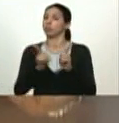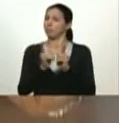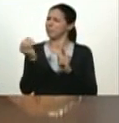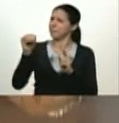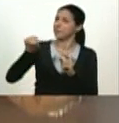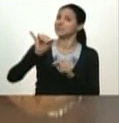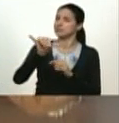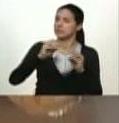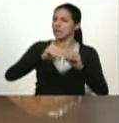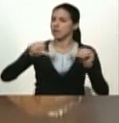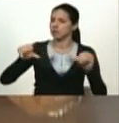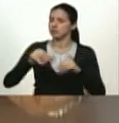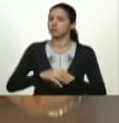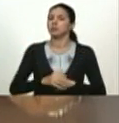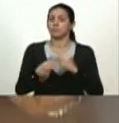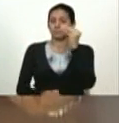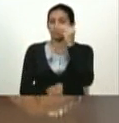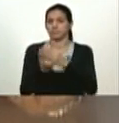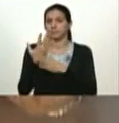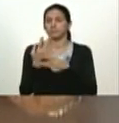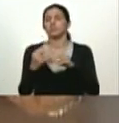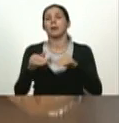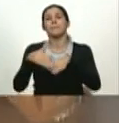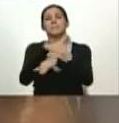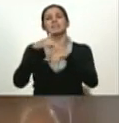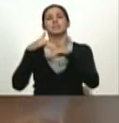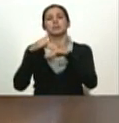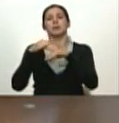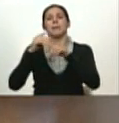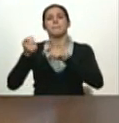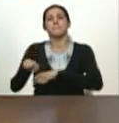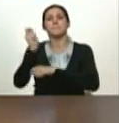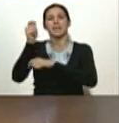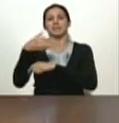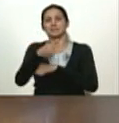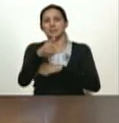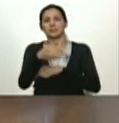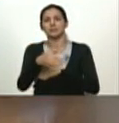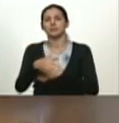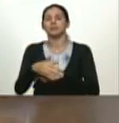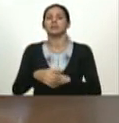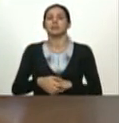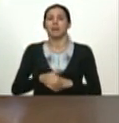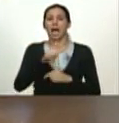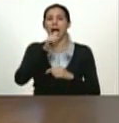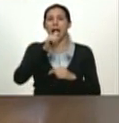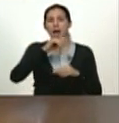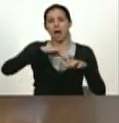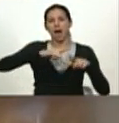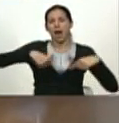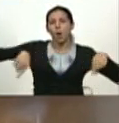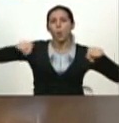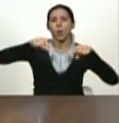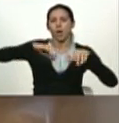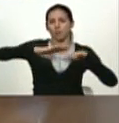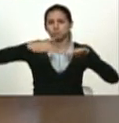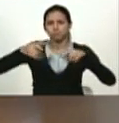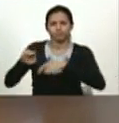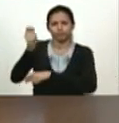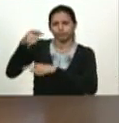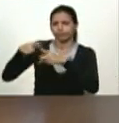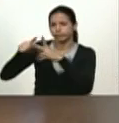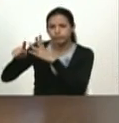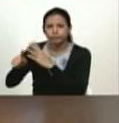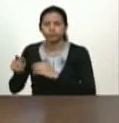el Ministerio de Pesca y Agricultura que se dedique solo a la pesca del país y a toda la potencialidad a